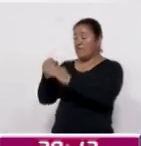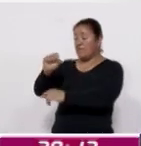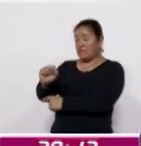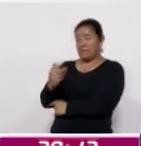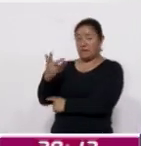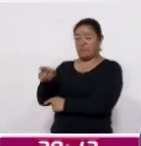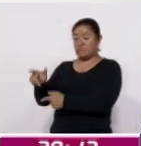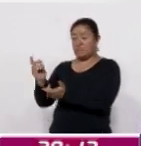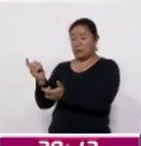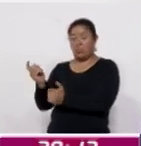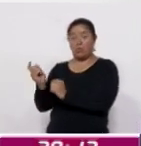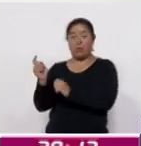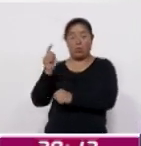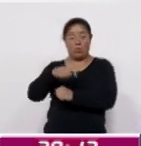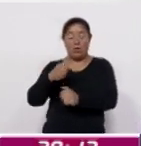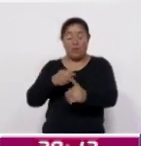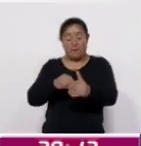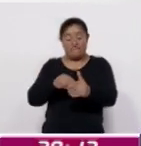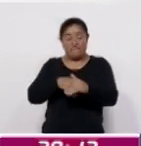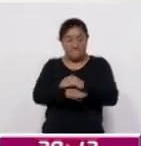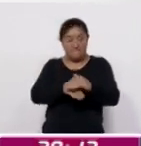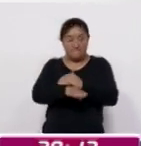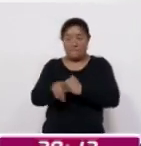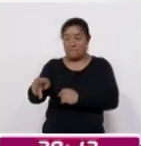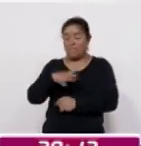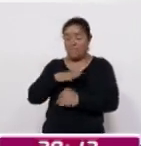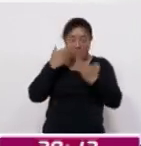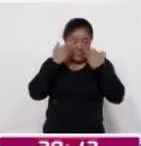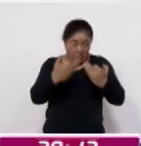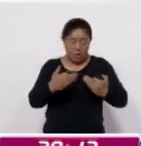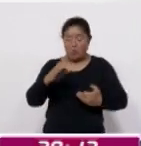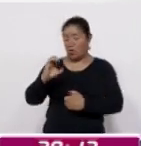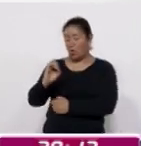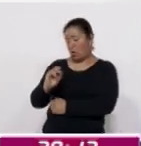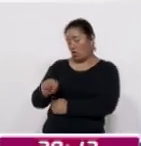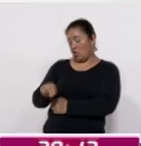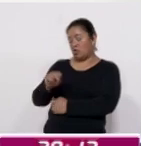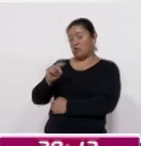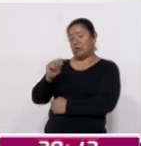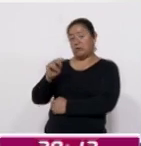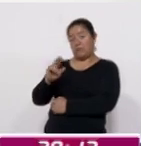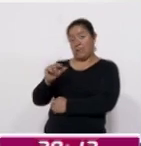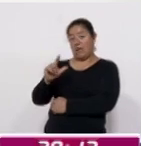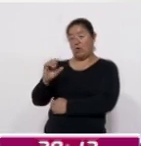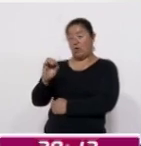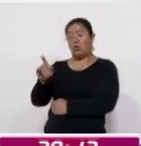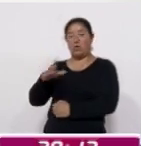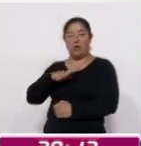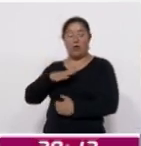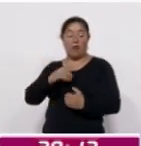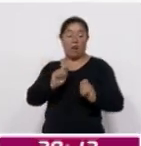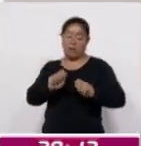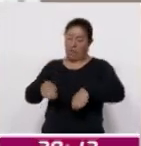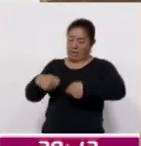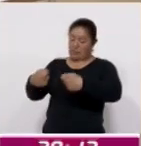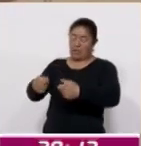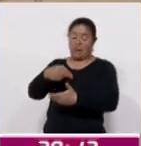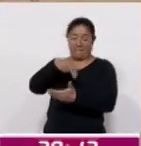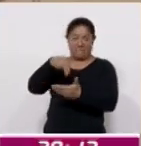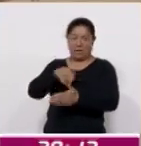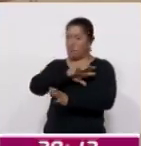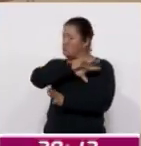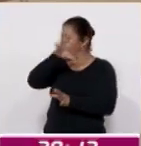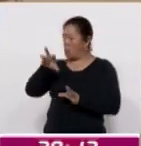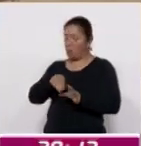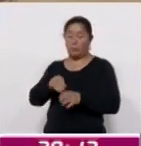para que en presencia del órgano de fiscalización superior y nuestro contralor hagamos la entrega de toda la documentación y las firmas. Como